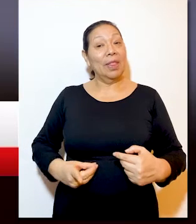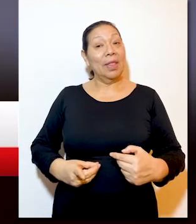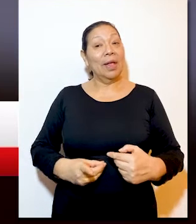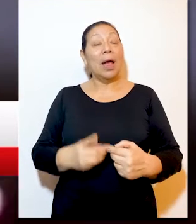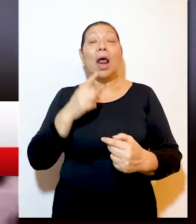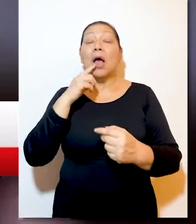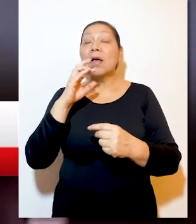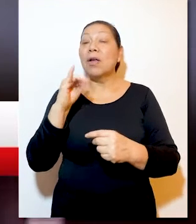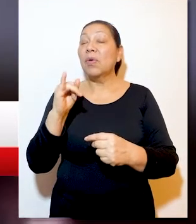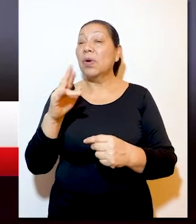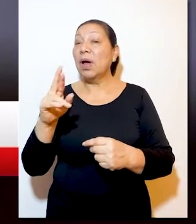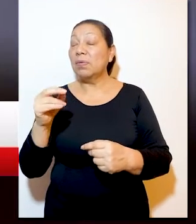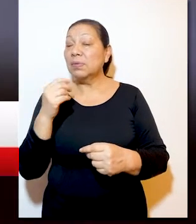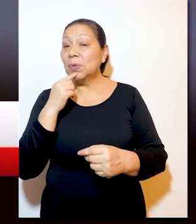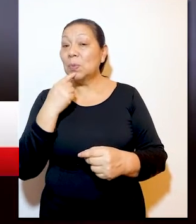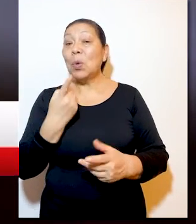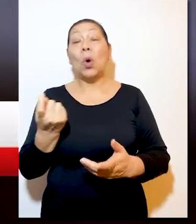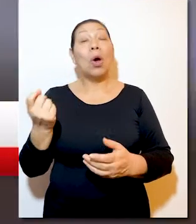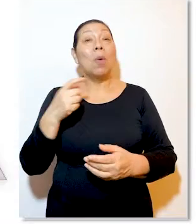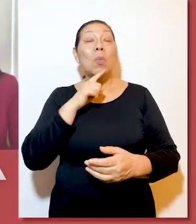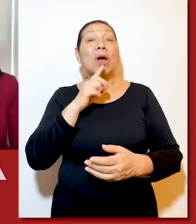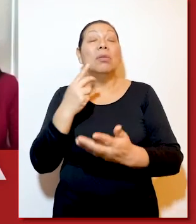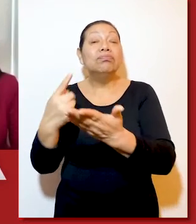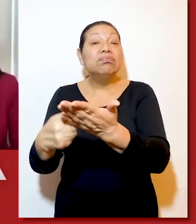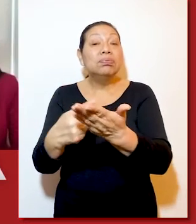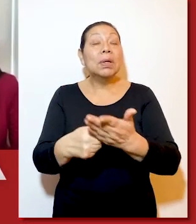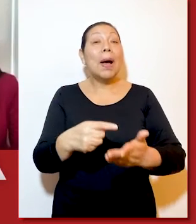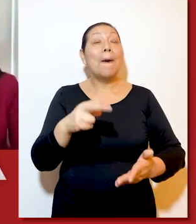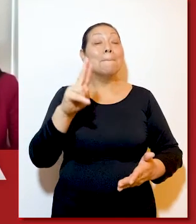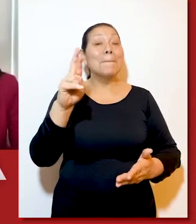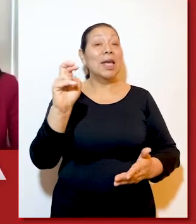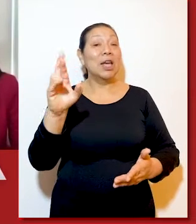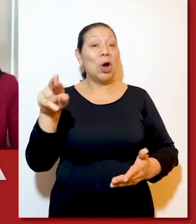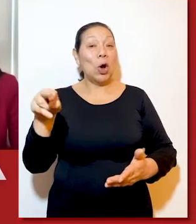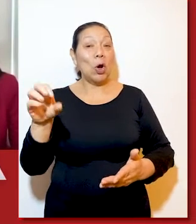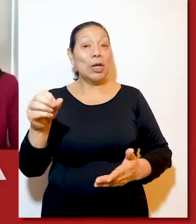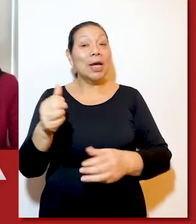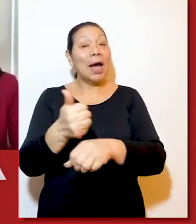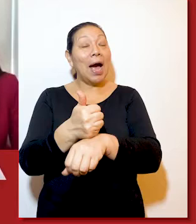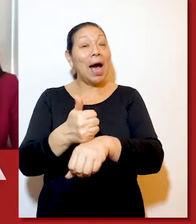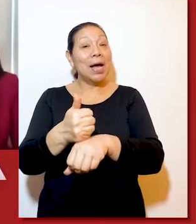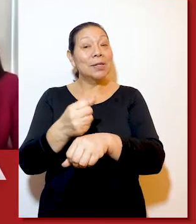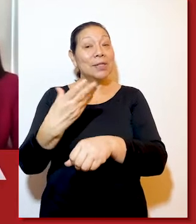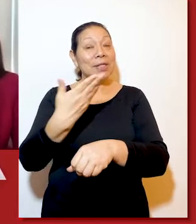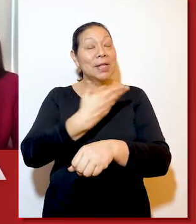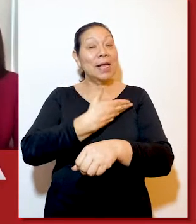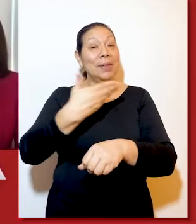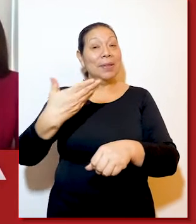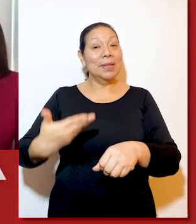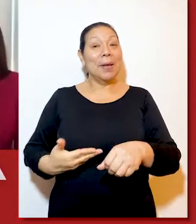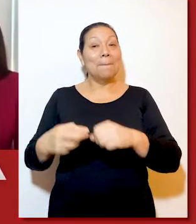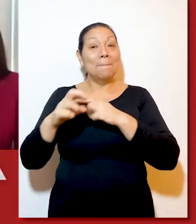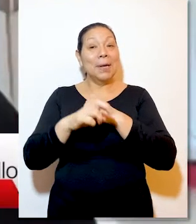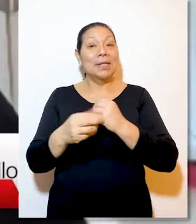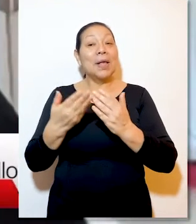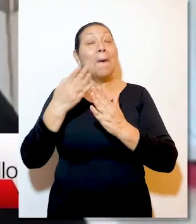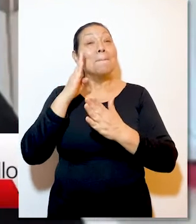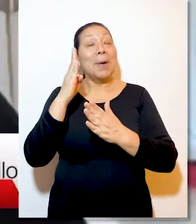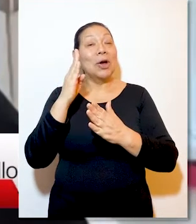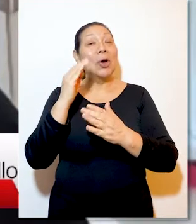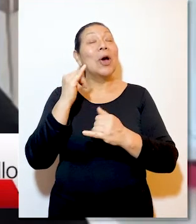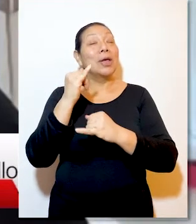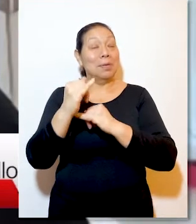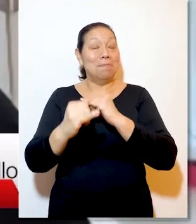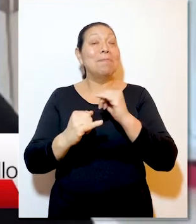directora ejecutiva de Imago Global Grassroots. Y como panelista estuvo Verónica Zavala, asesora de la Vicepresidencia de